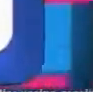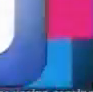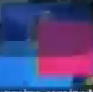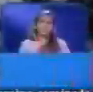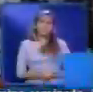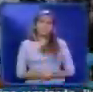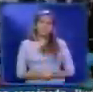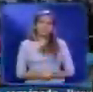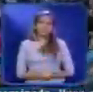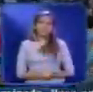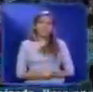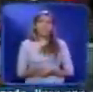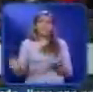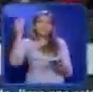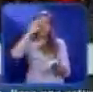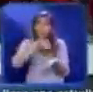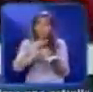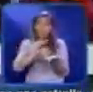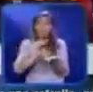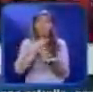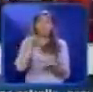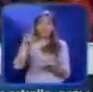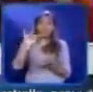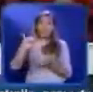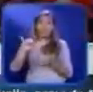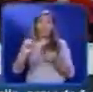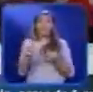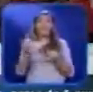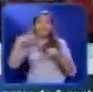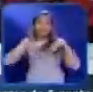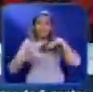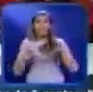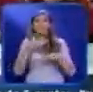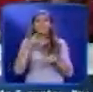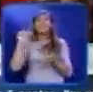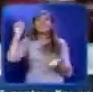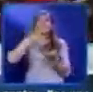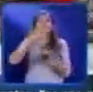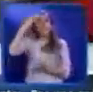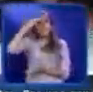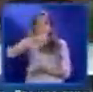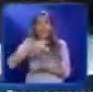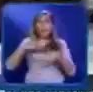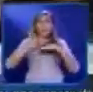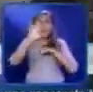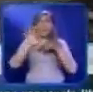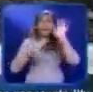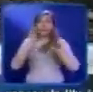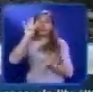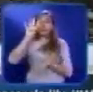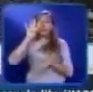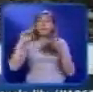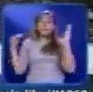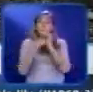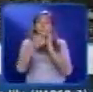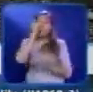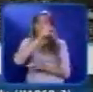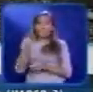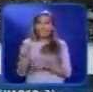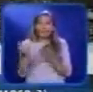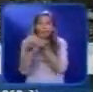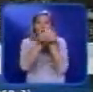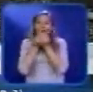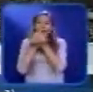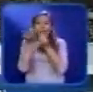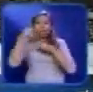Y hablando del Rey del Pop le contamos que en Ciudad de México alrededor de 14.000 personas se reunieron para bailar al unísono Thriller